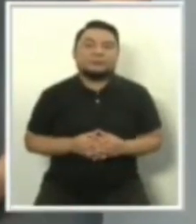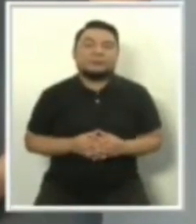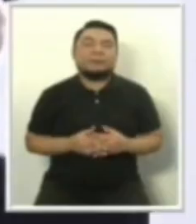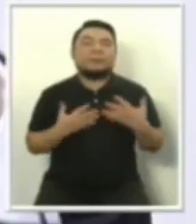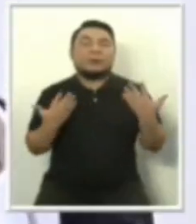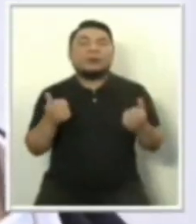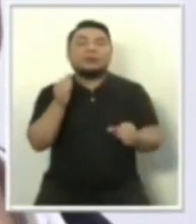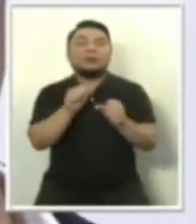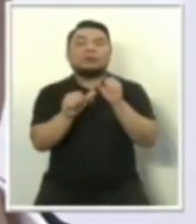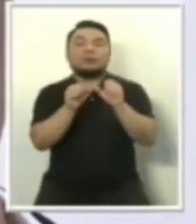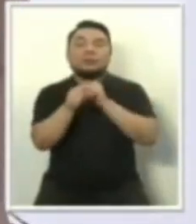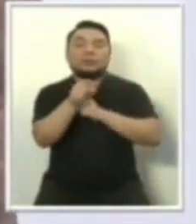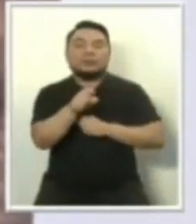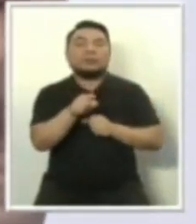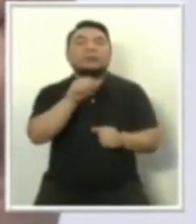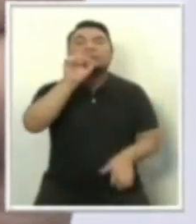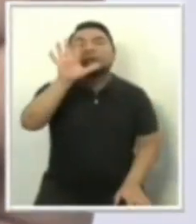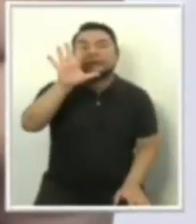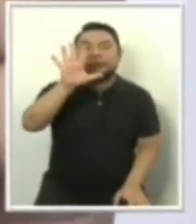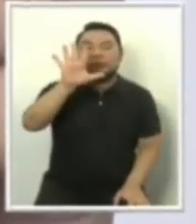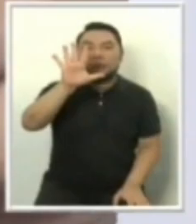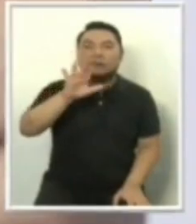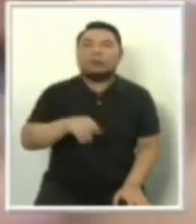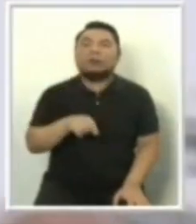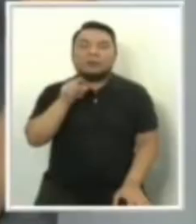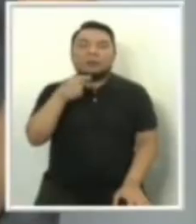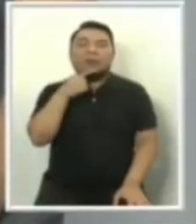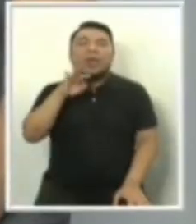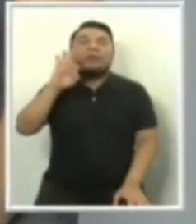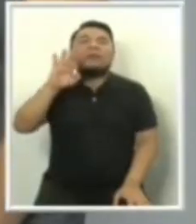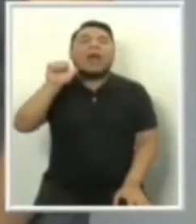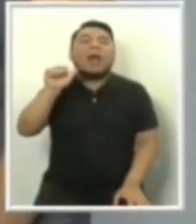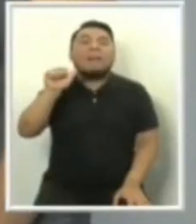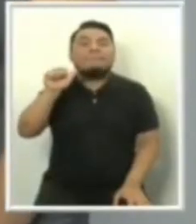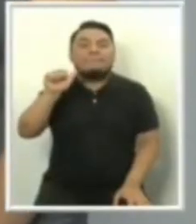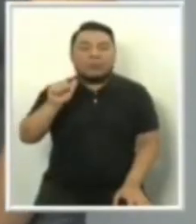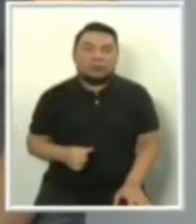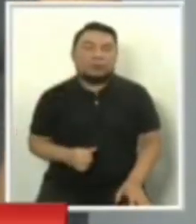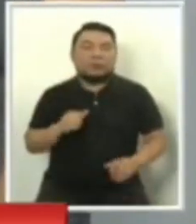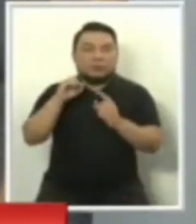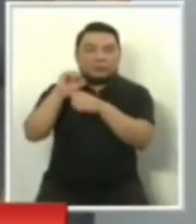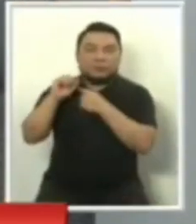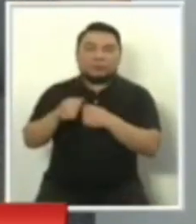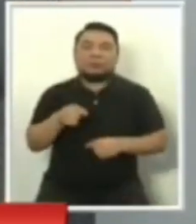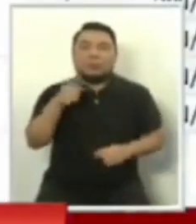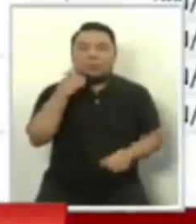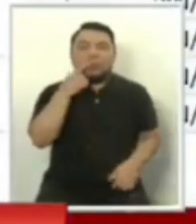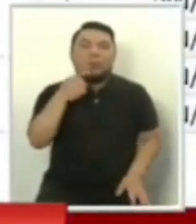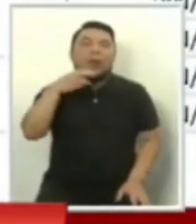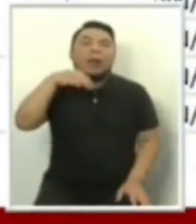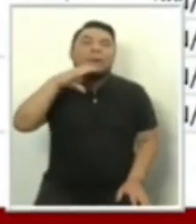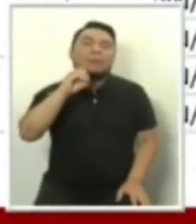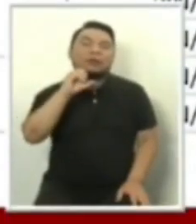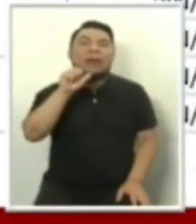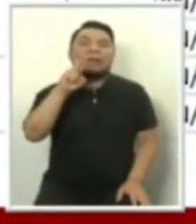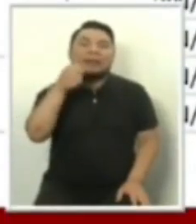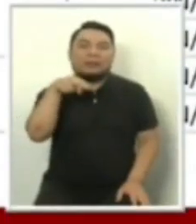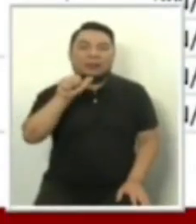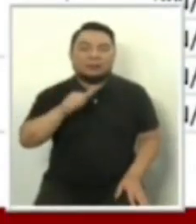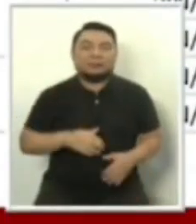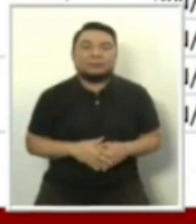Y el número cinco, que es el Frente Amplio por Justicia, Vida y Libertad, que es Marco Arana.